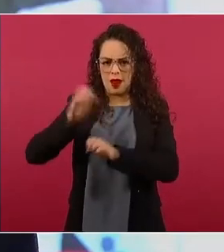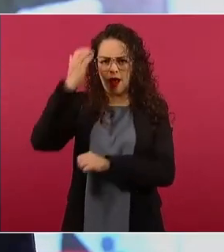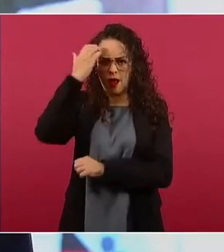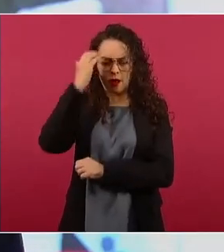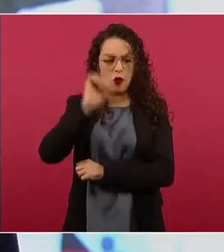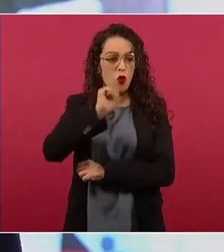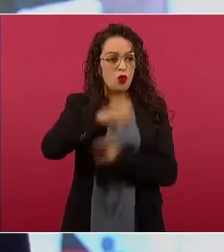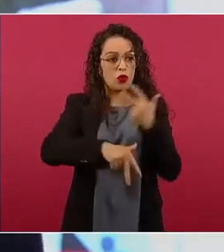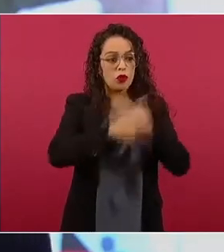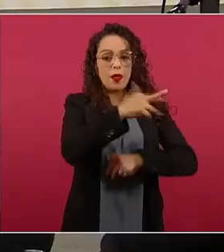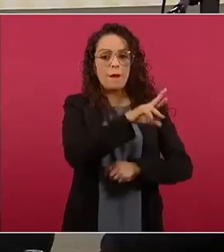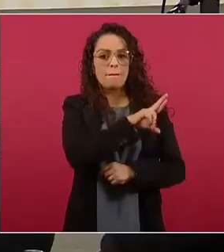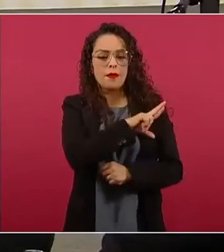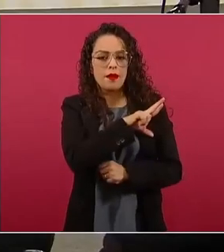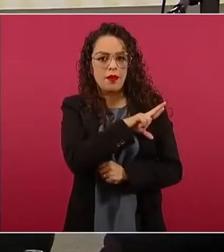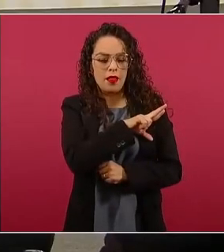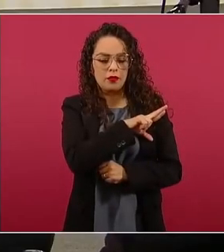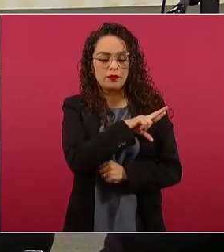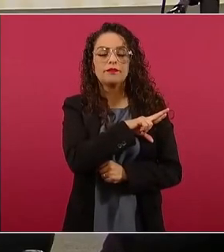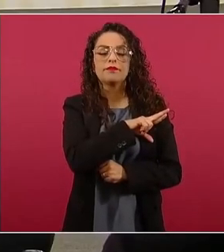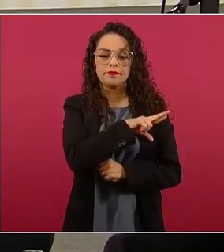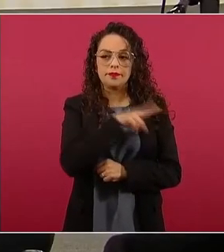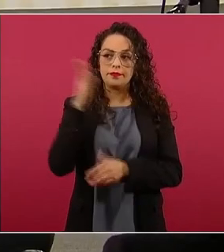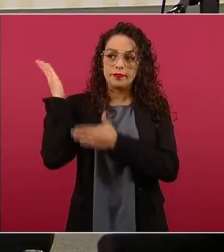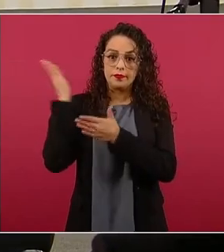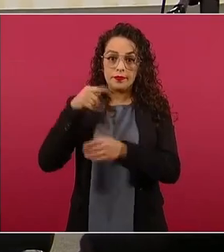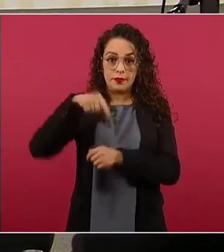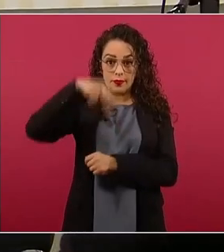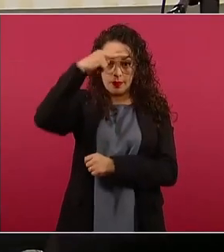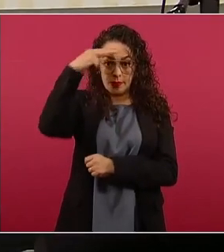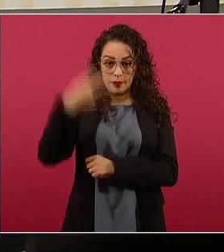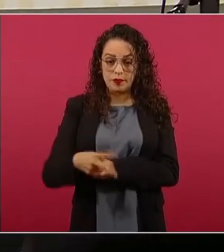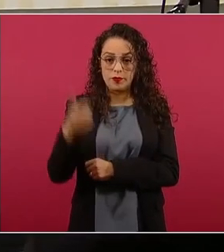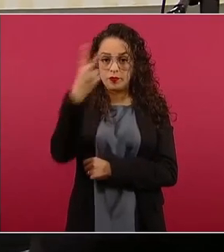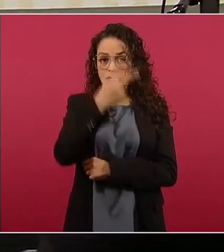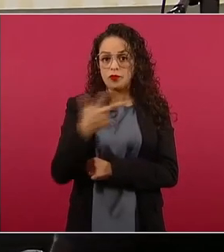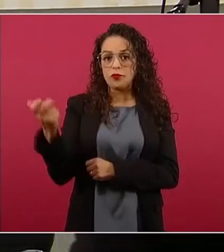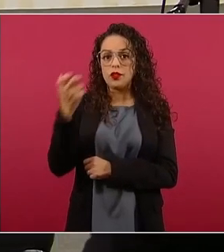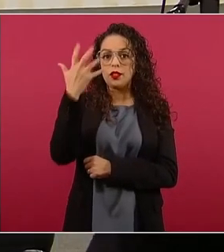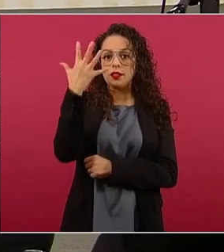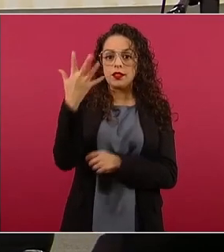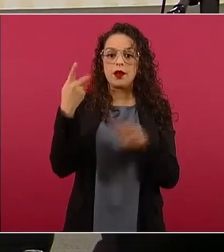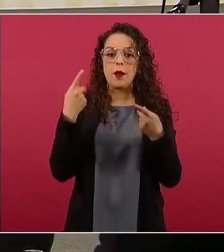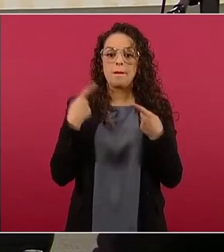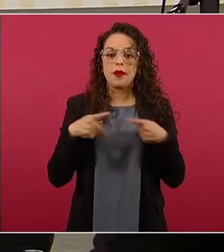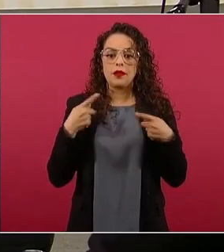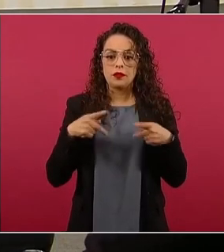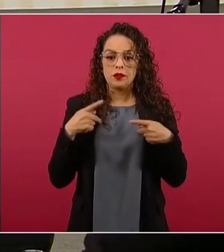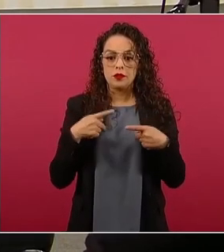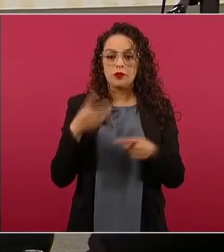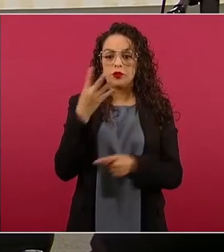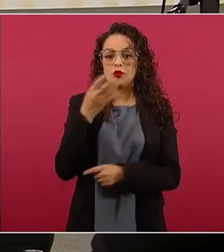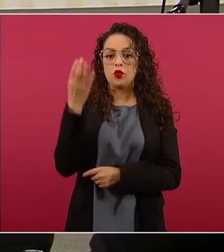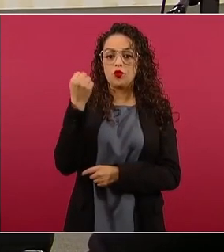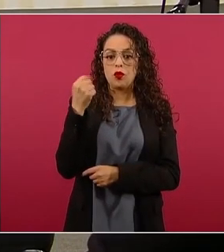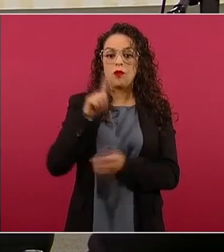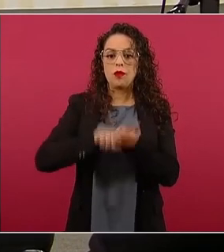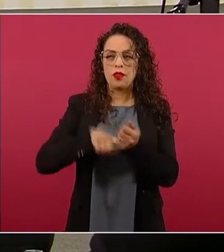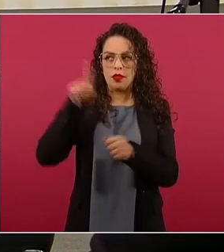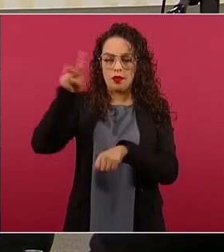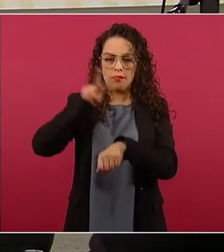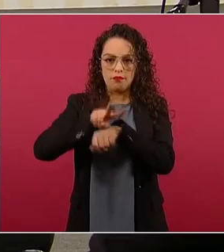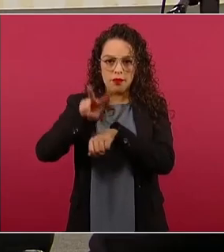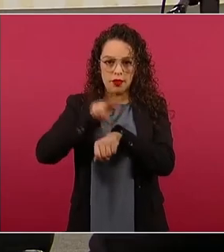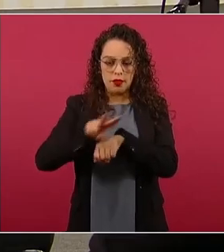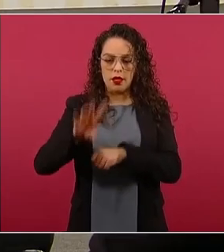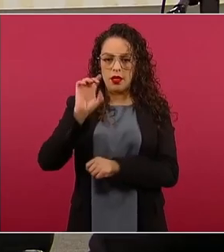privados. En ellos ingresaron a México 805 pasajeros, 439 personas de nacionalidad venezolana,